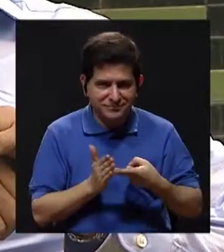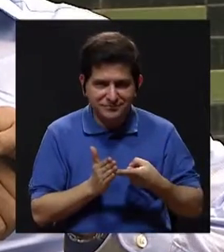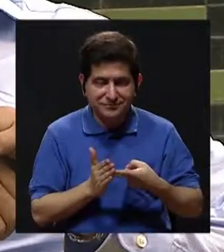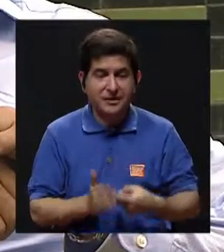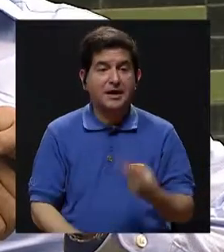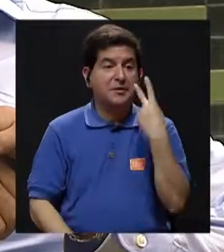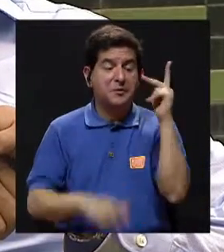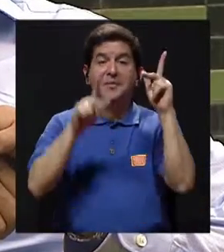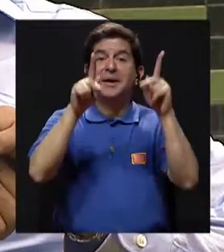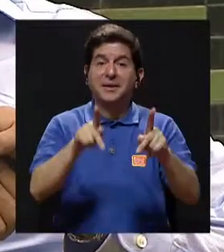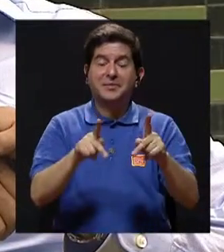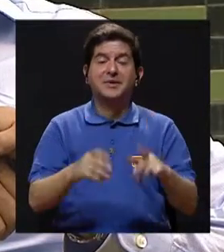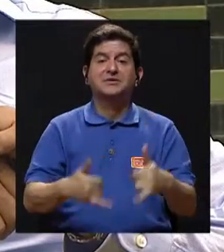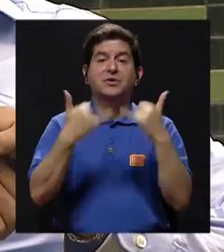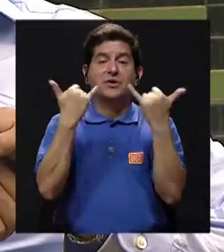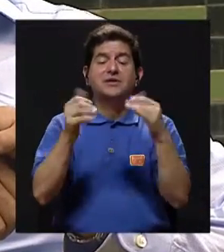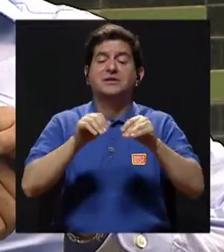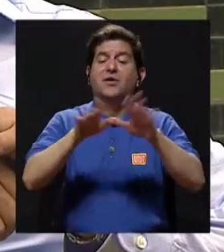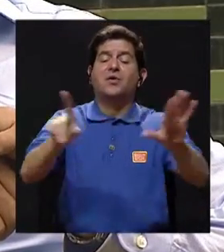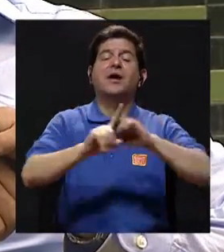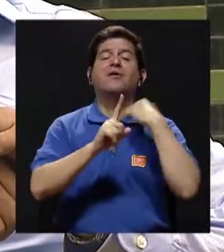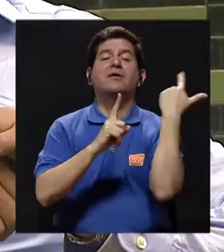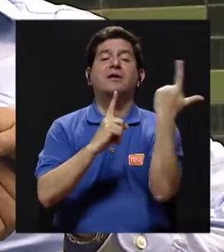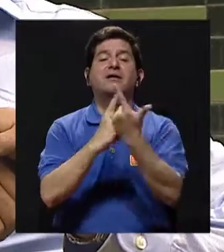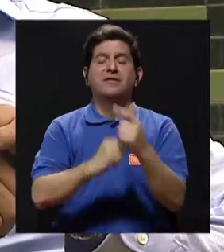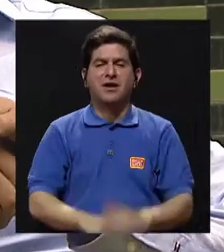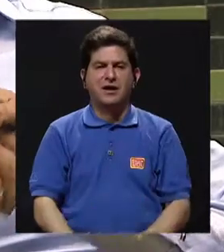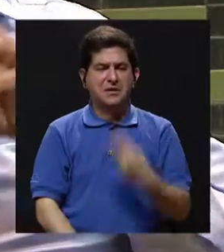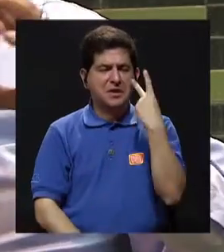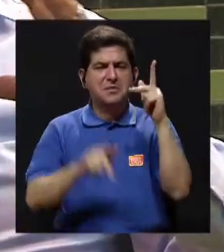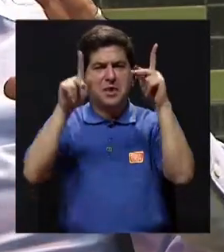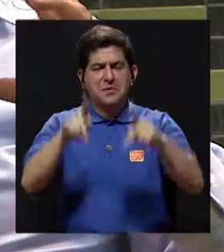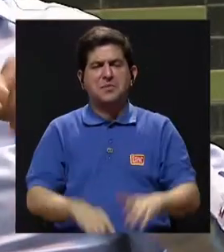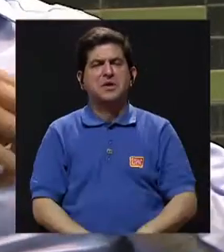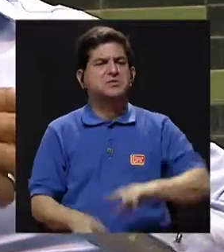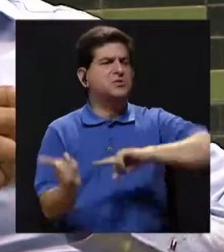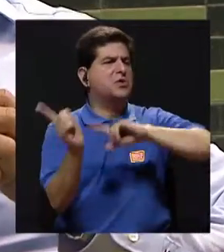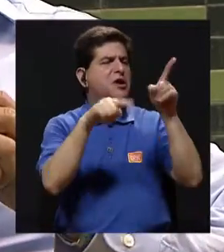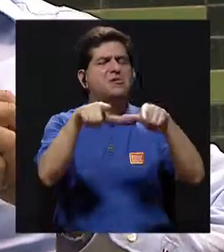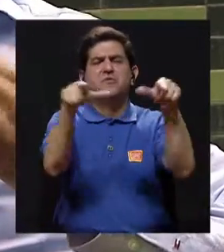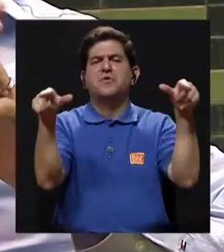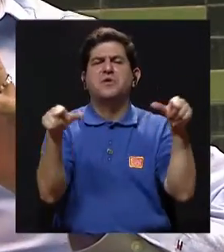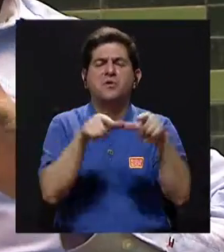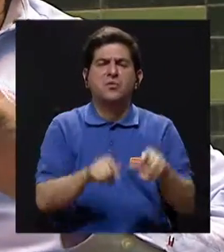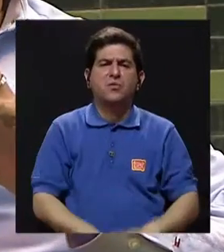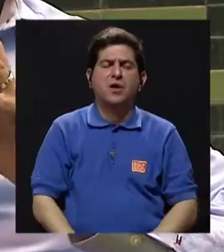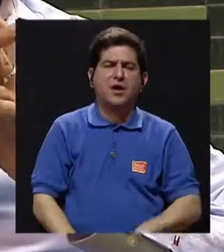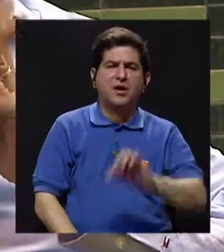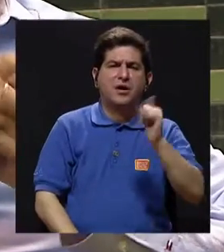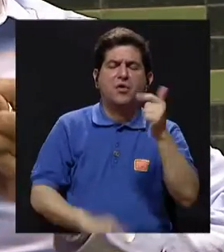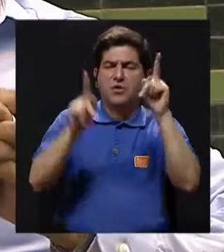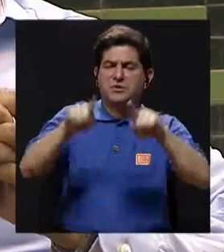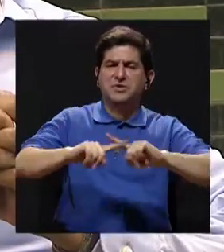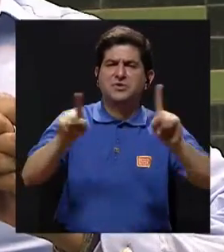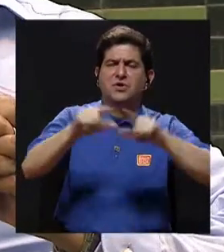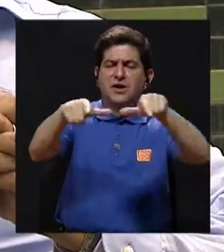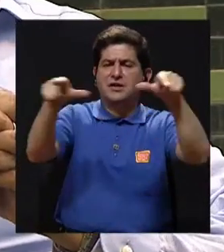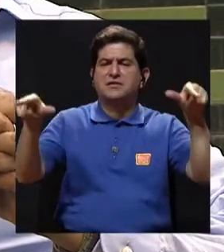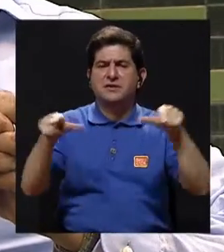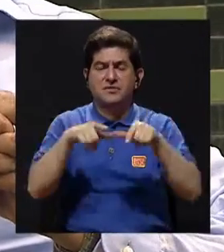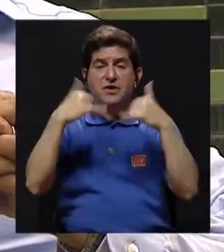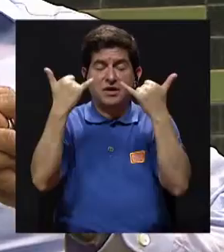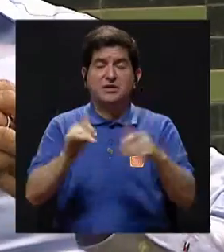referimos cuando vemos personas y ahora con las redes sociales uno ve que fulano anda paseando en tal lado, que fulana anda en tal otro,